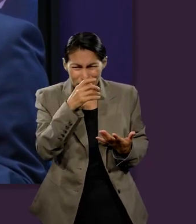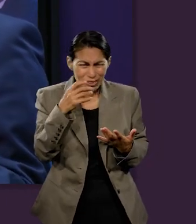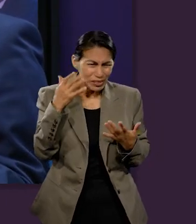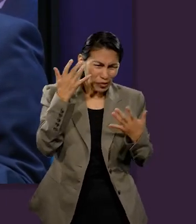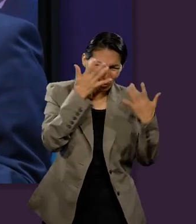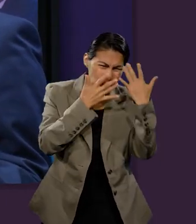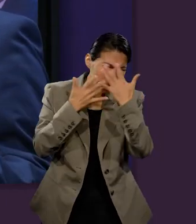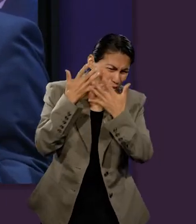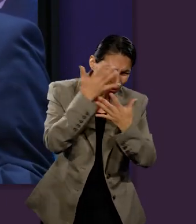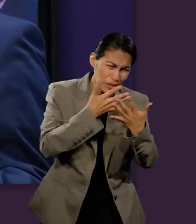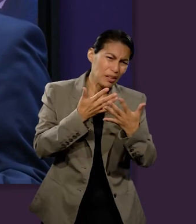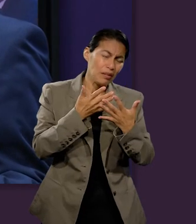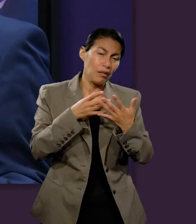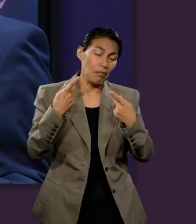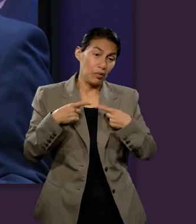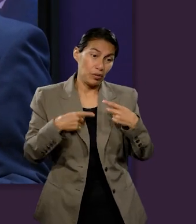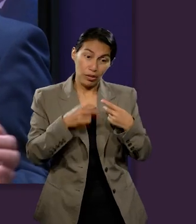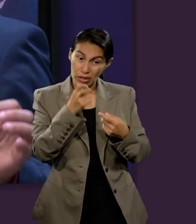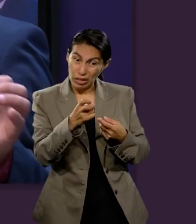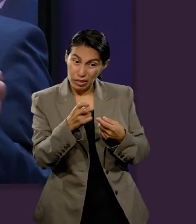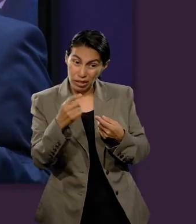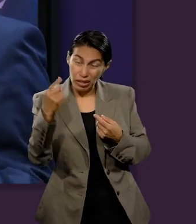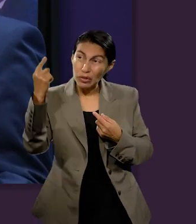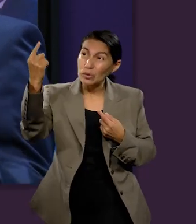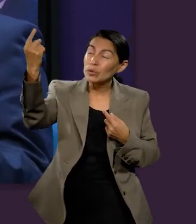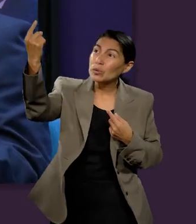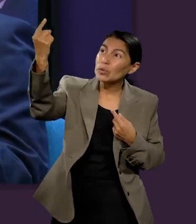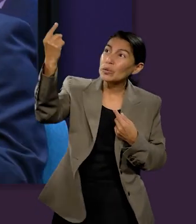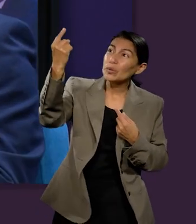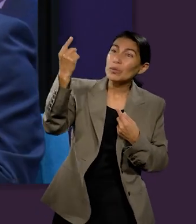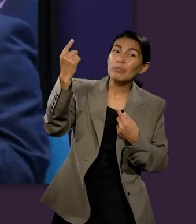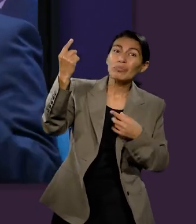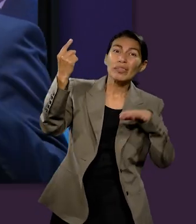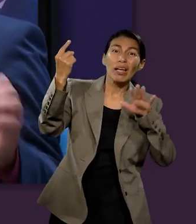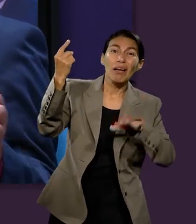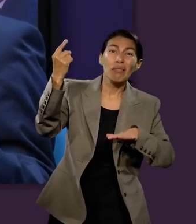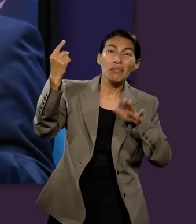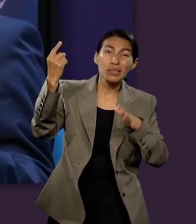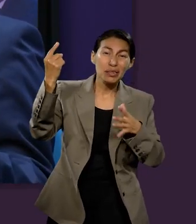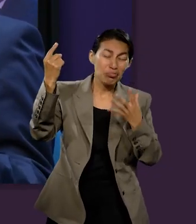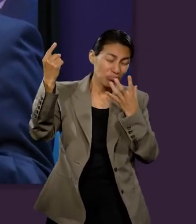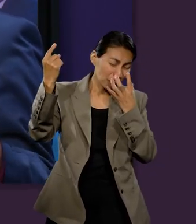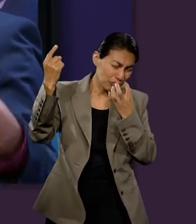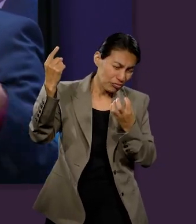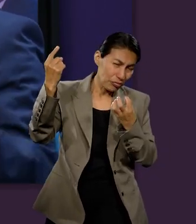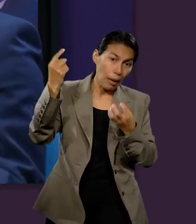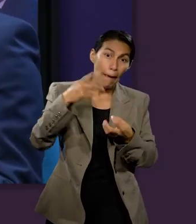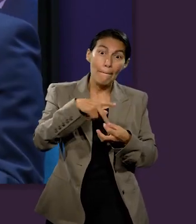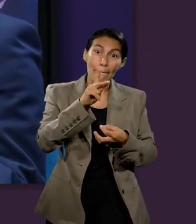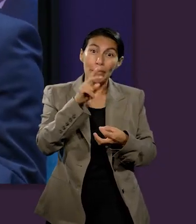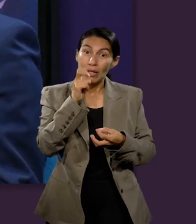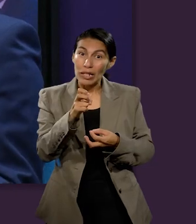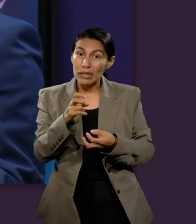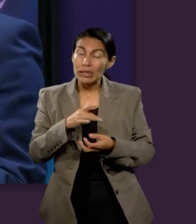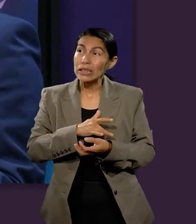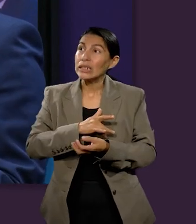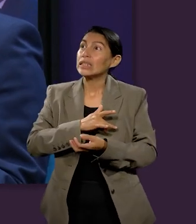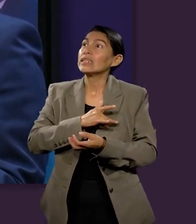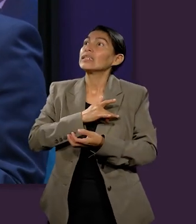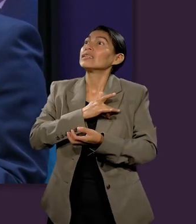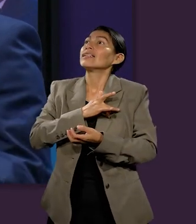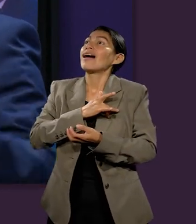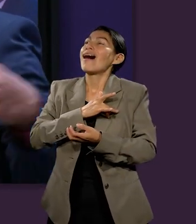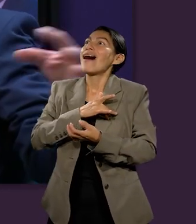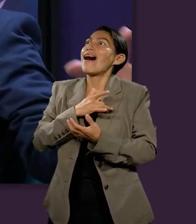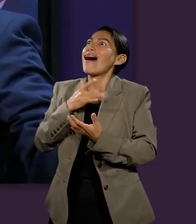segunda venida porque es lo que da sentido a la historia de la humanidad y también a nuestra historia